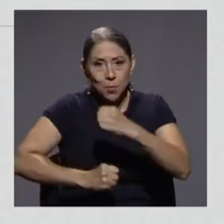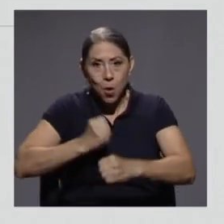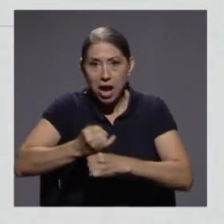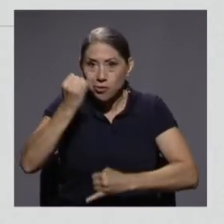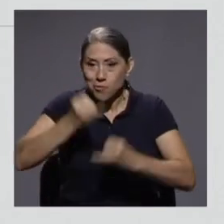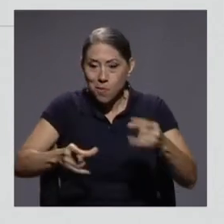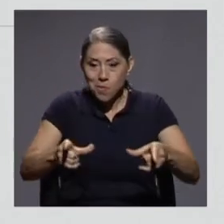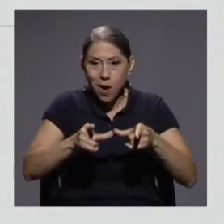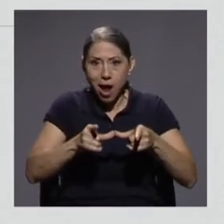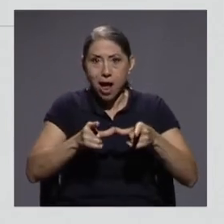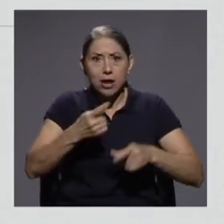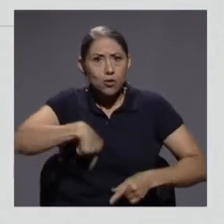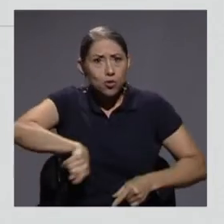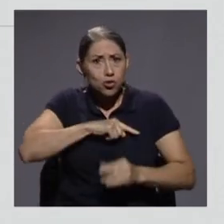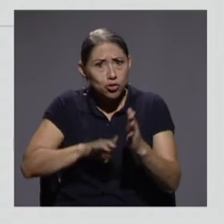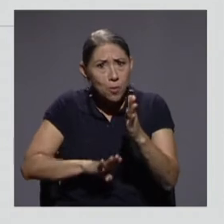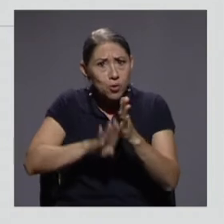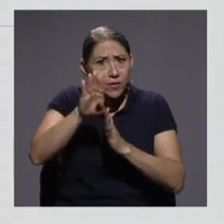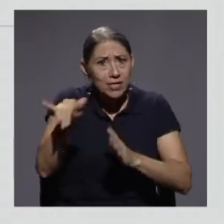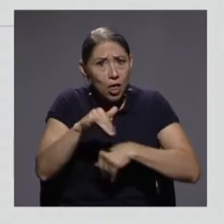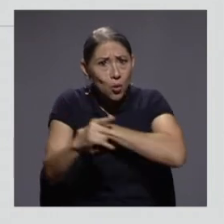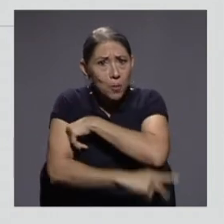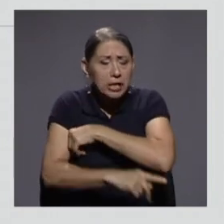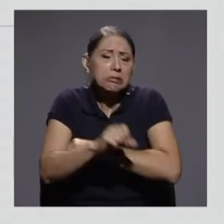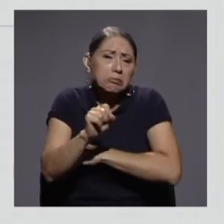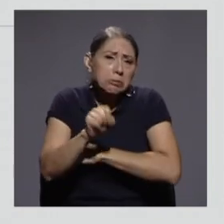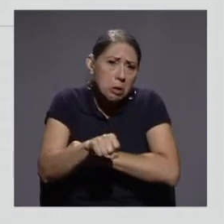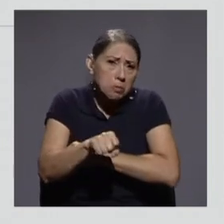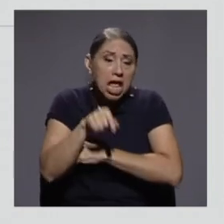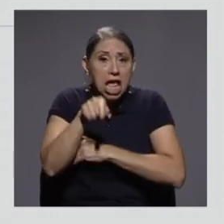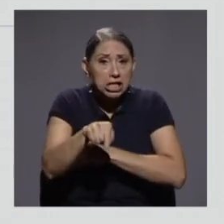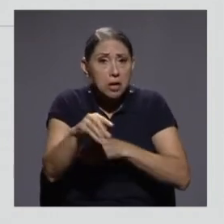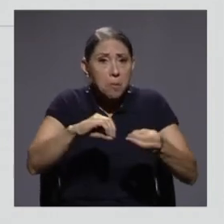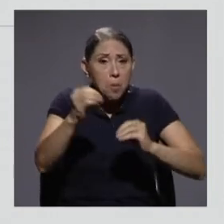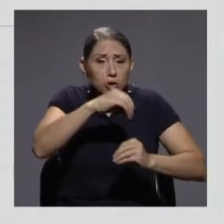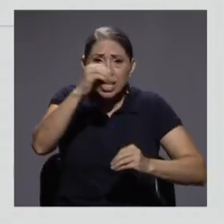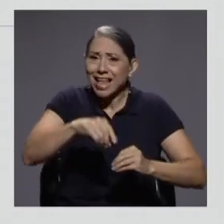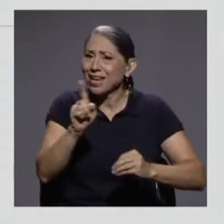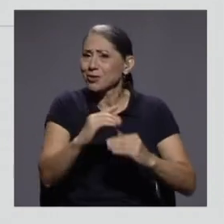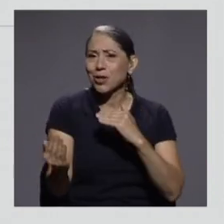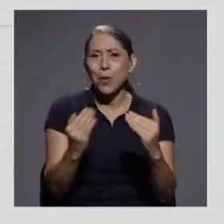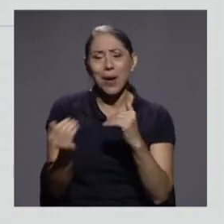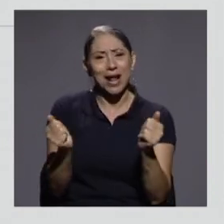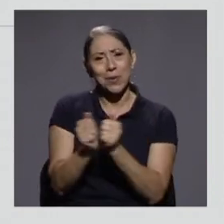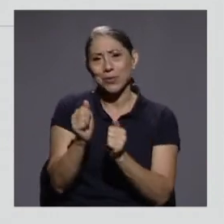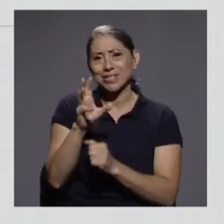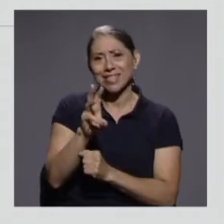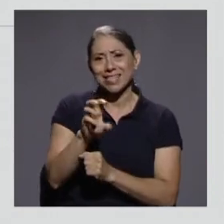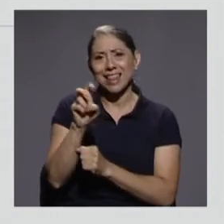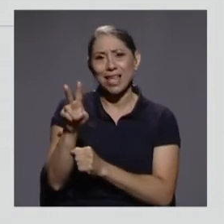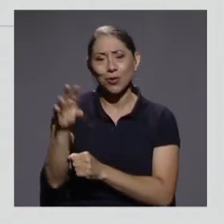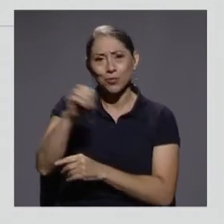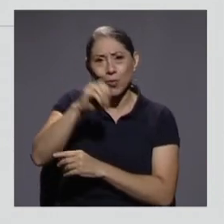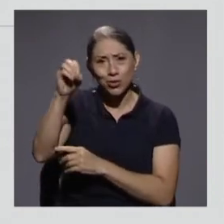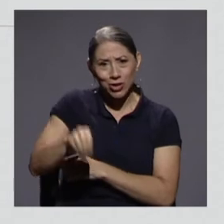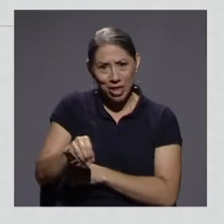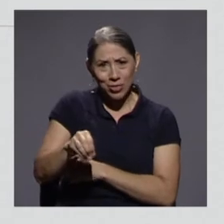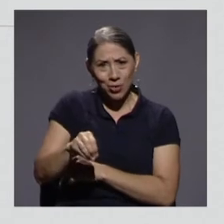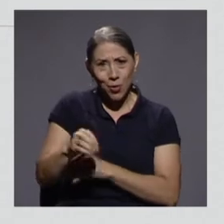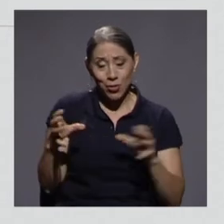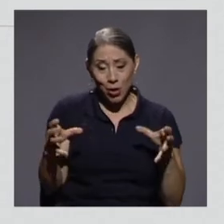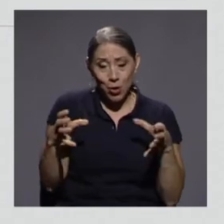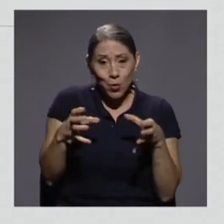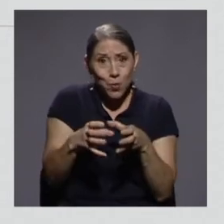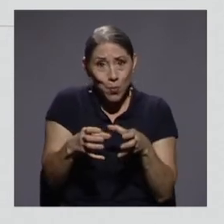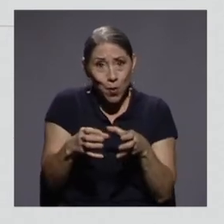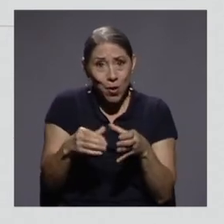avanzado. Este porcentaje no se compara con el 62% de la generación que llegaba a un décimo en el 96.